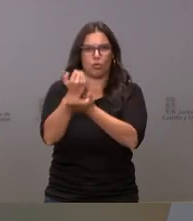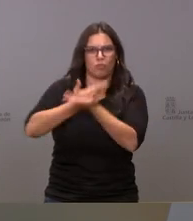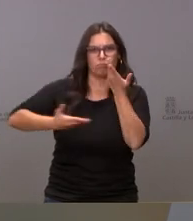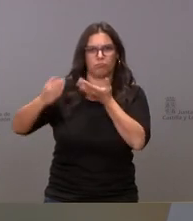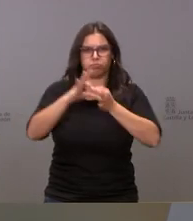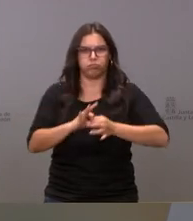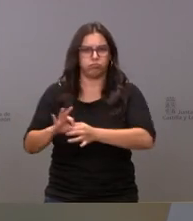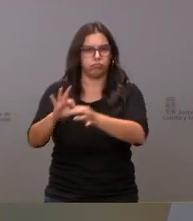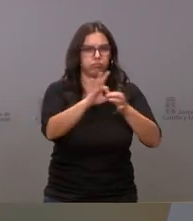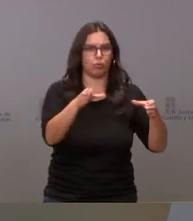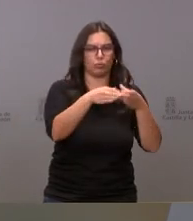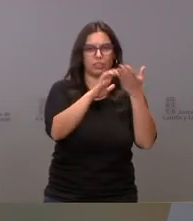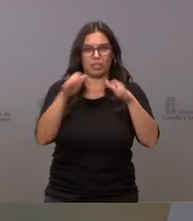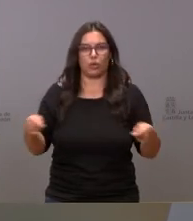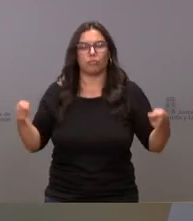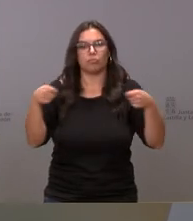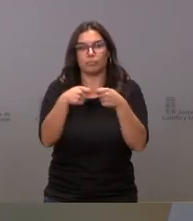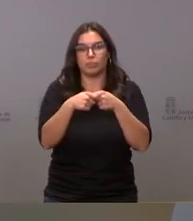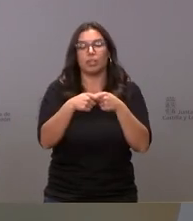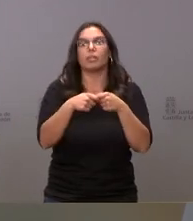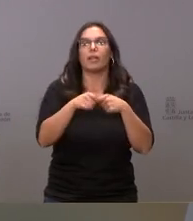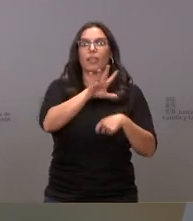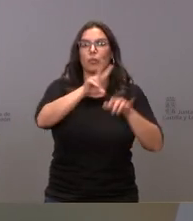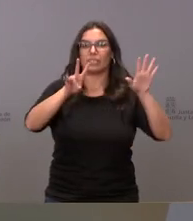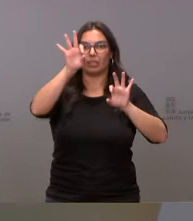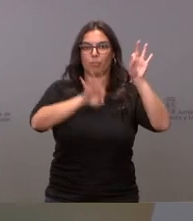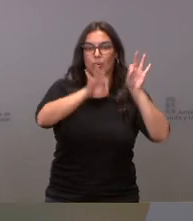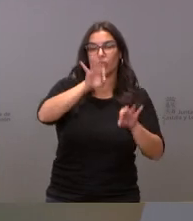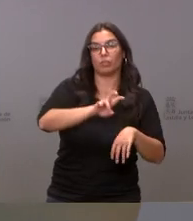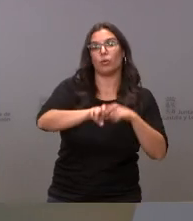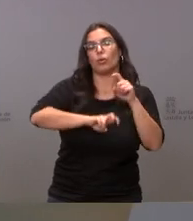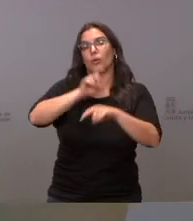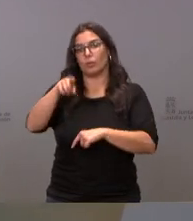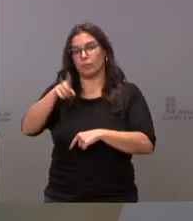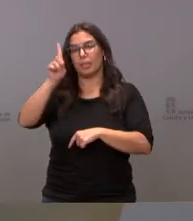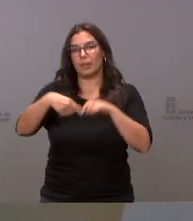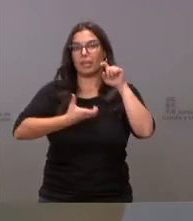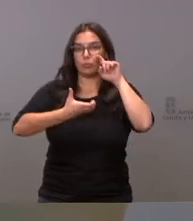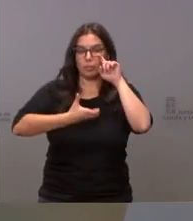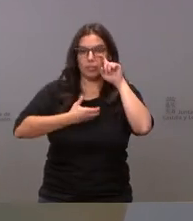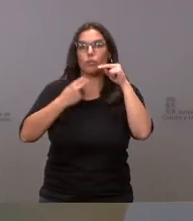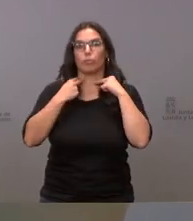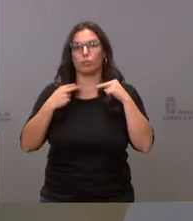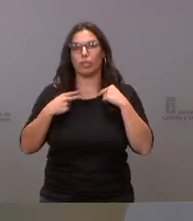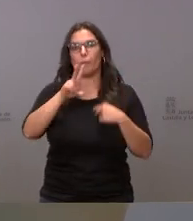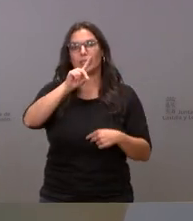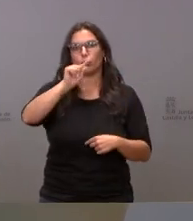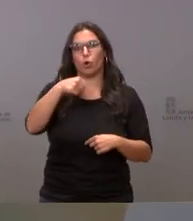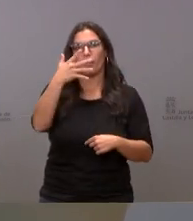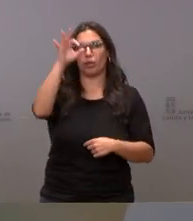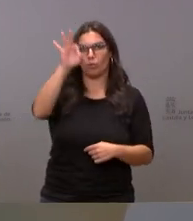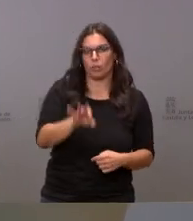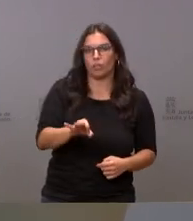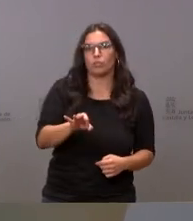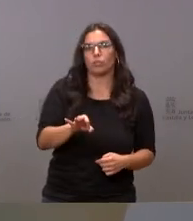una participación del total del proyecto del 57% y luego está también el ayuntamiento y la diputación con un 21,5%